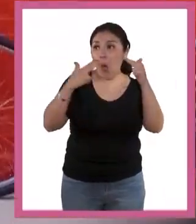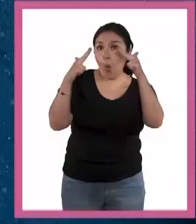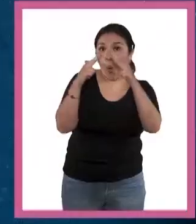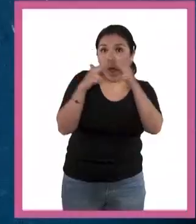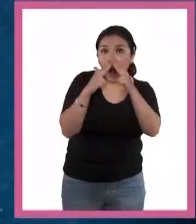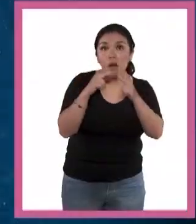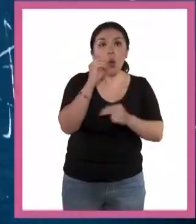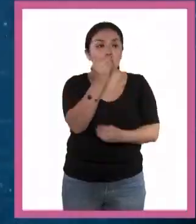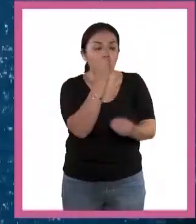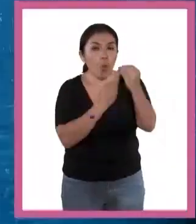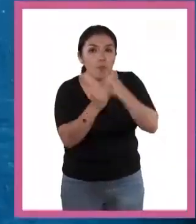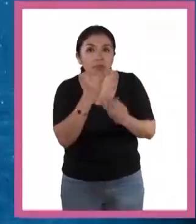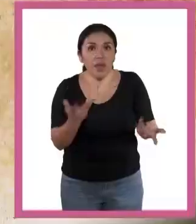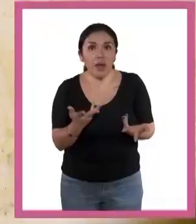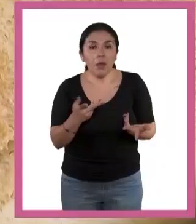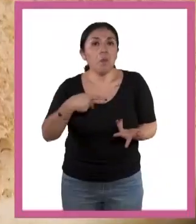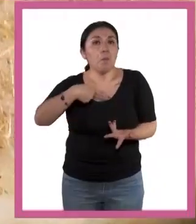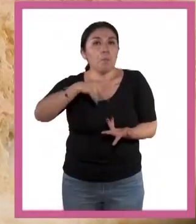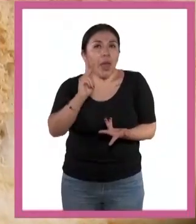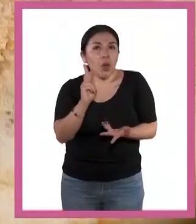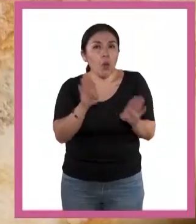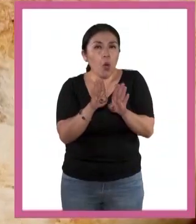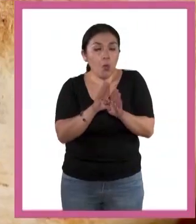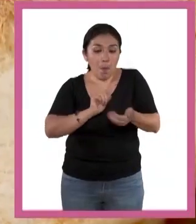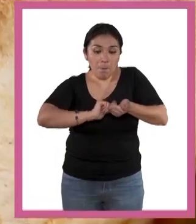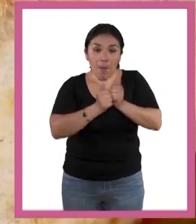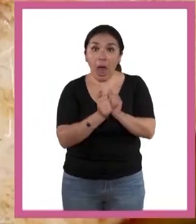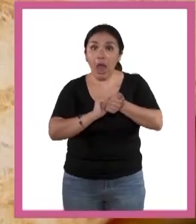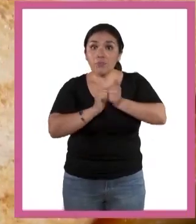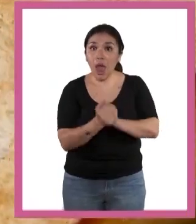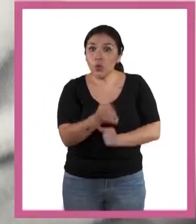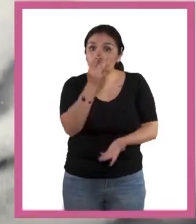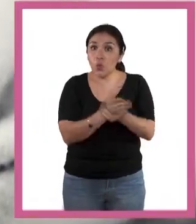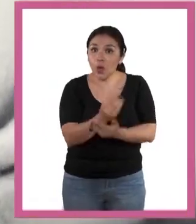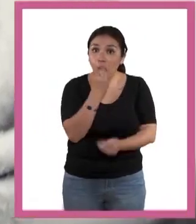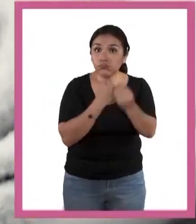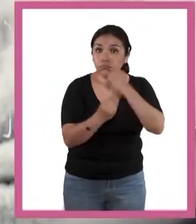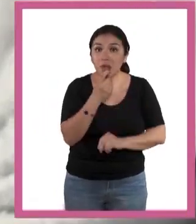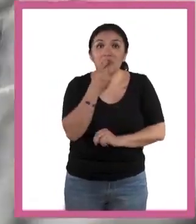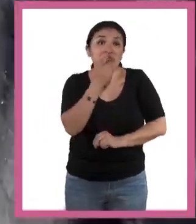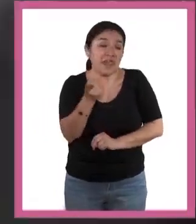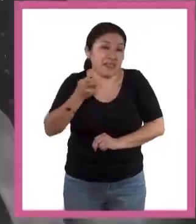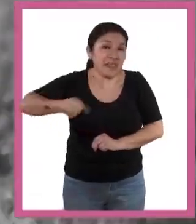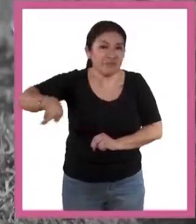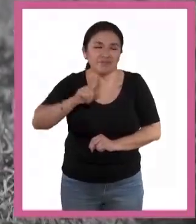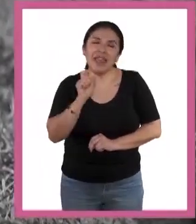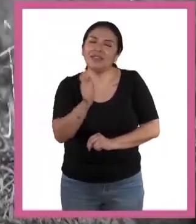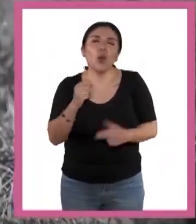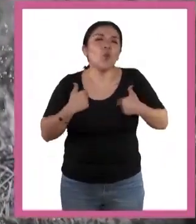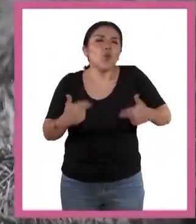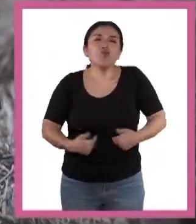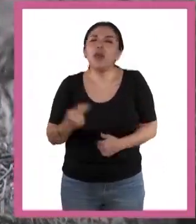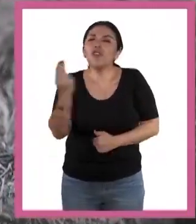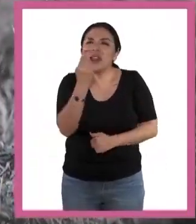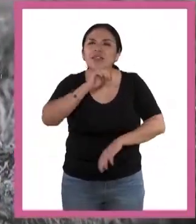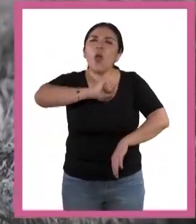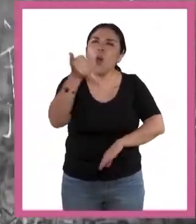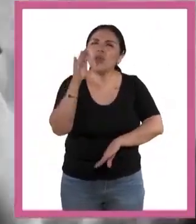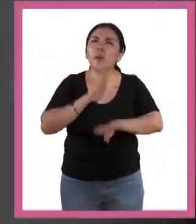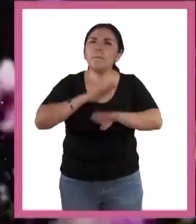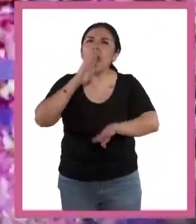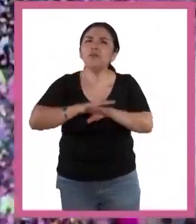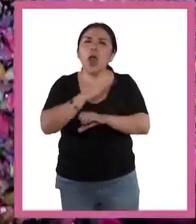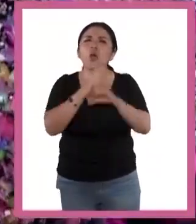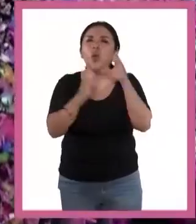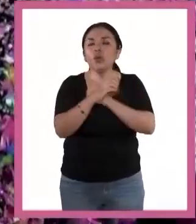hasta alimentarnos. Pero no solo de pan viven las personas, dice el dicho. La humanidad necesita de otra clase